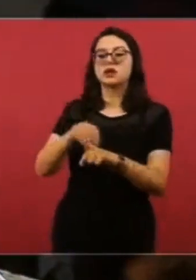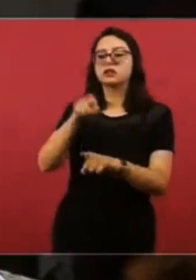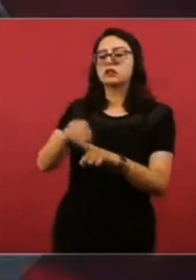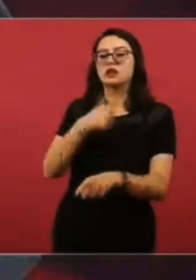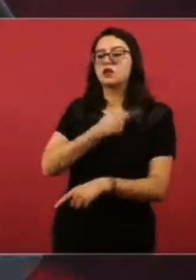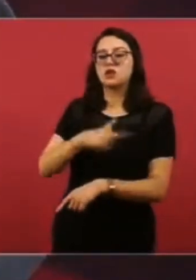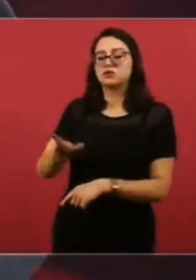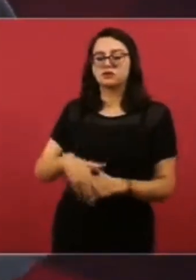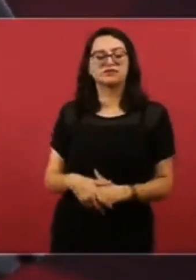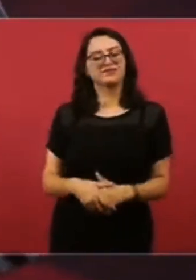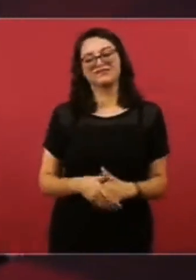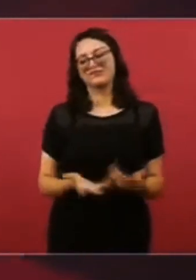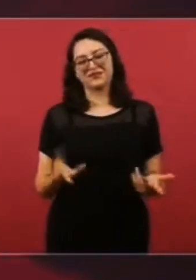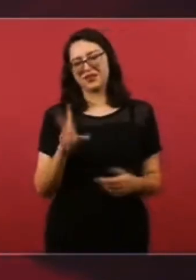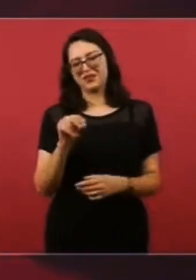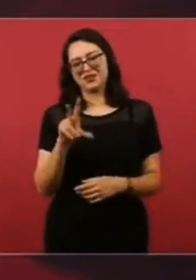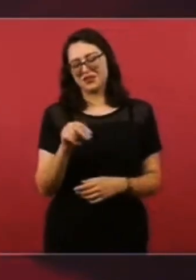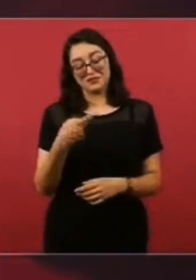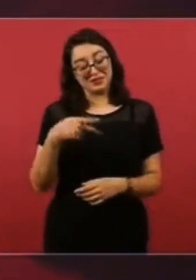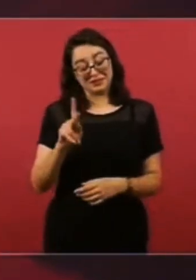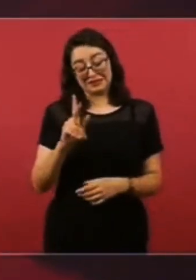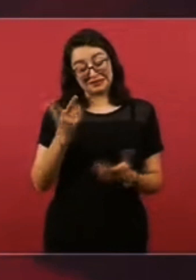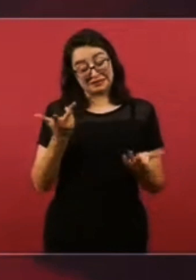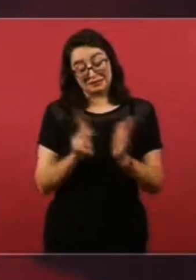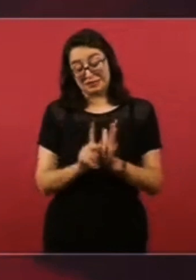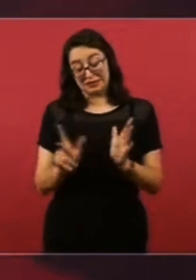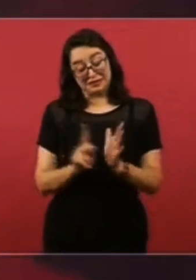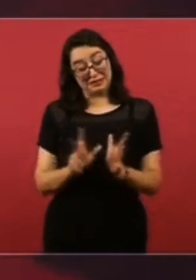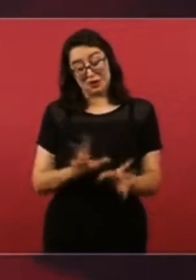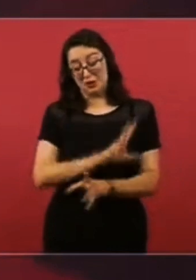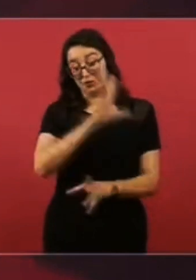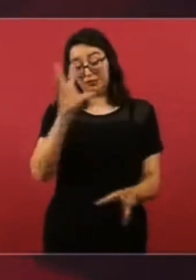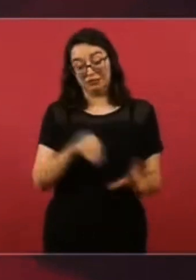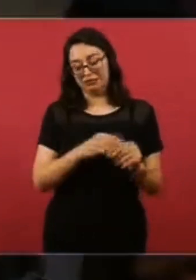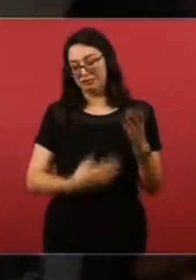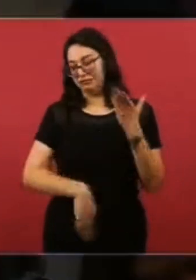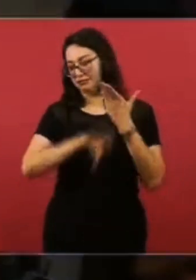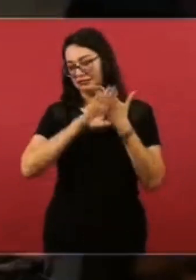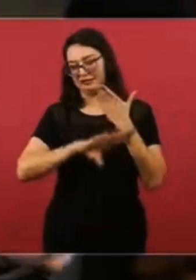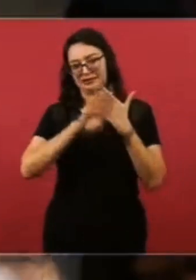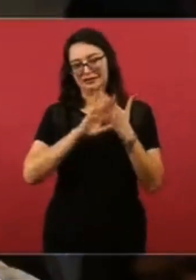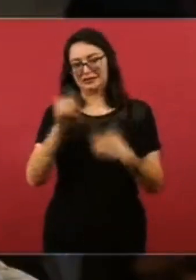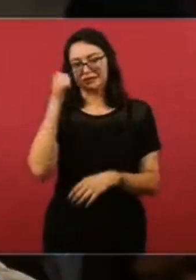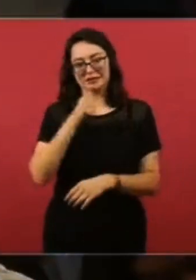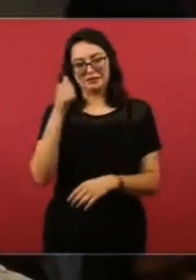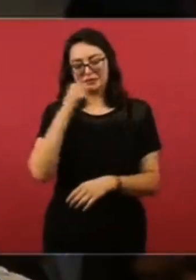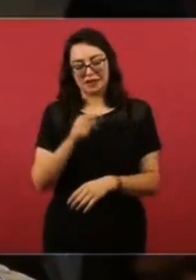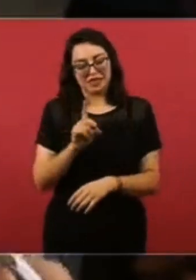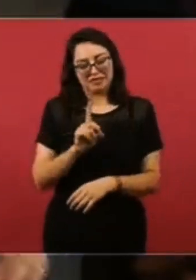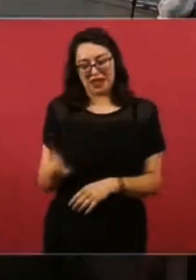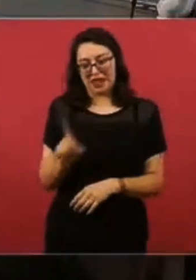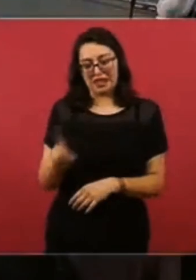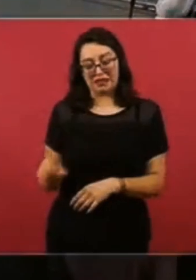periódico completamente reaccionario y de derecha. Y